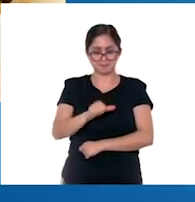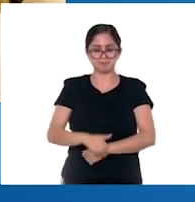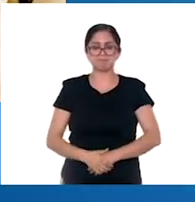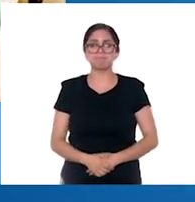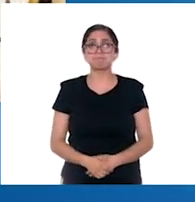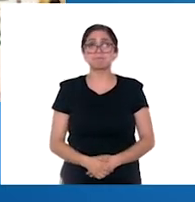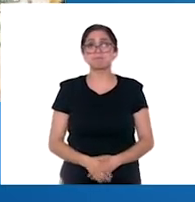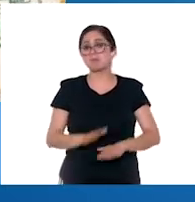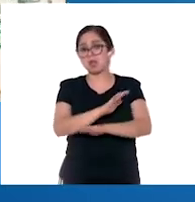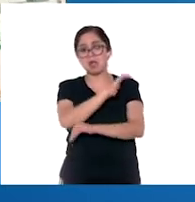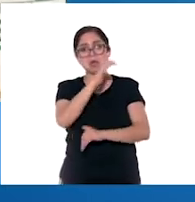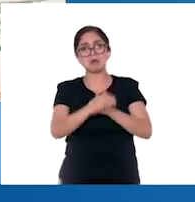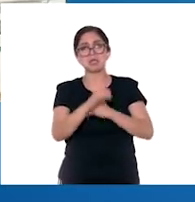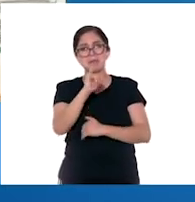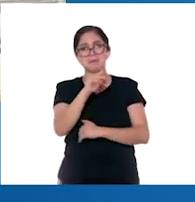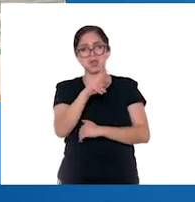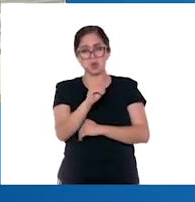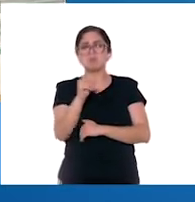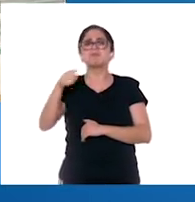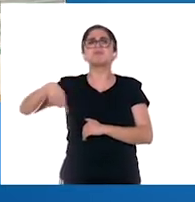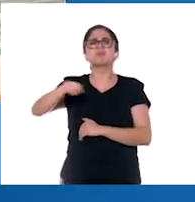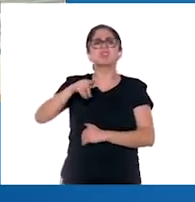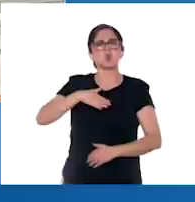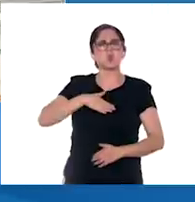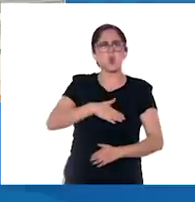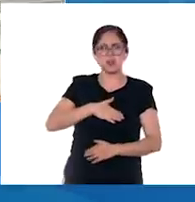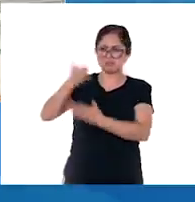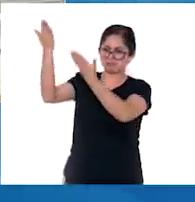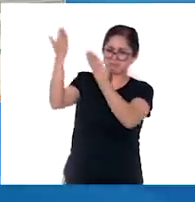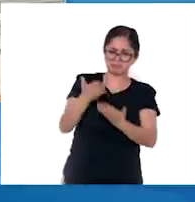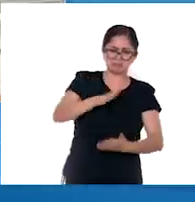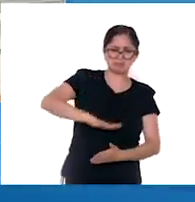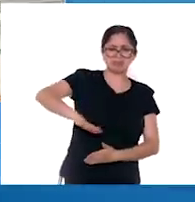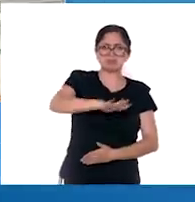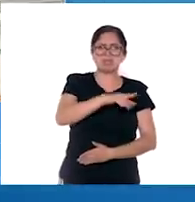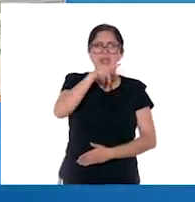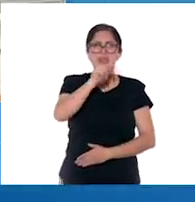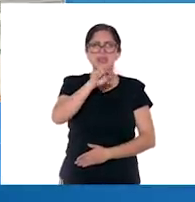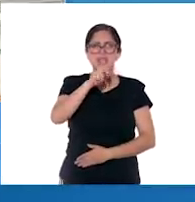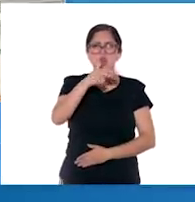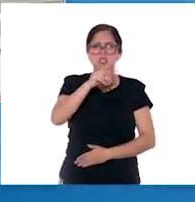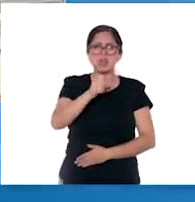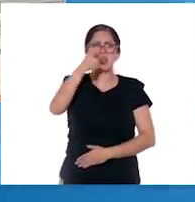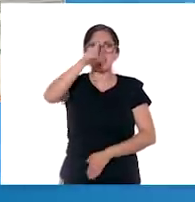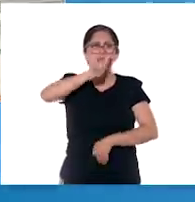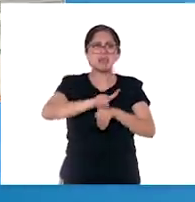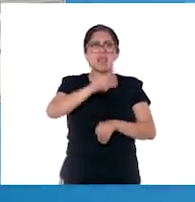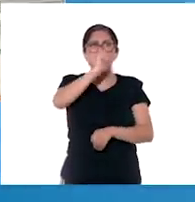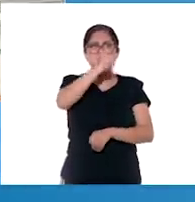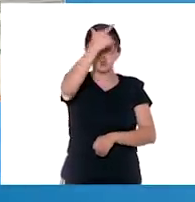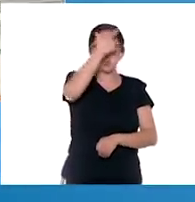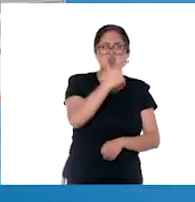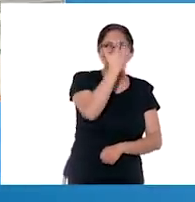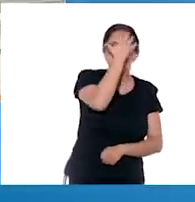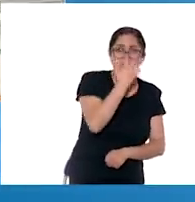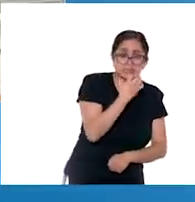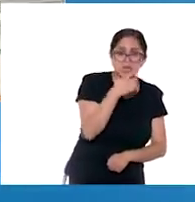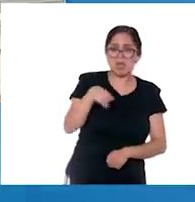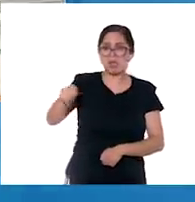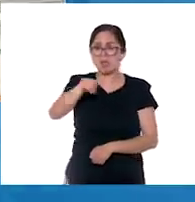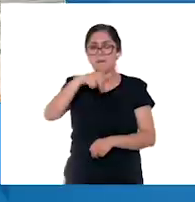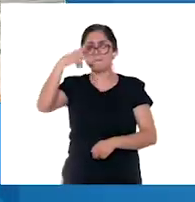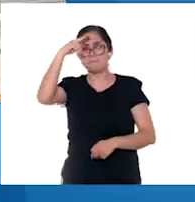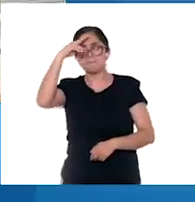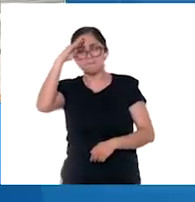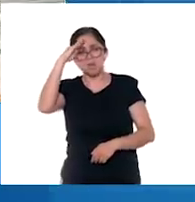Con el ejército robustecido, Cortés regresó a la gran Tenochtitlán para vengarse por la derrota de la Noche Triste. Los españoles establecieron su base